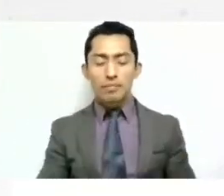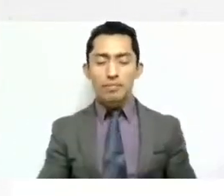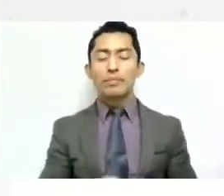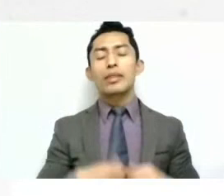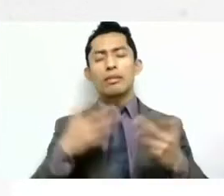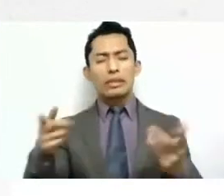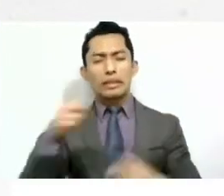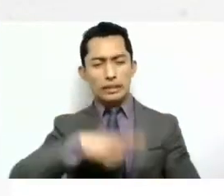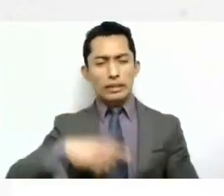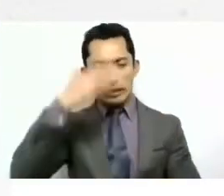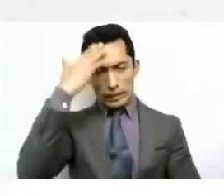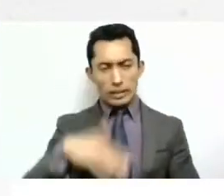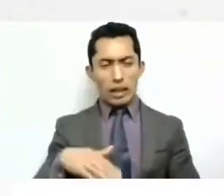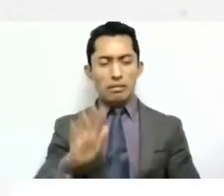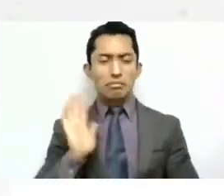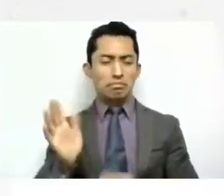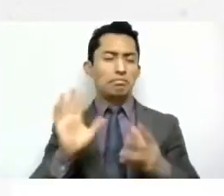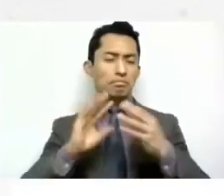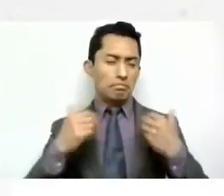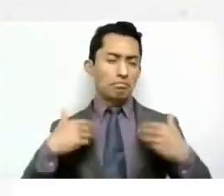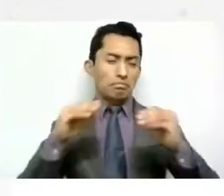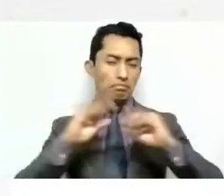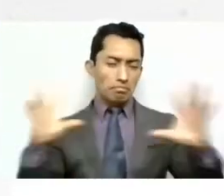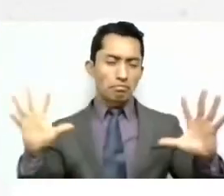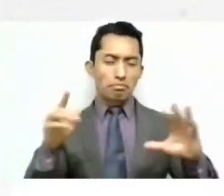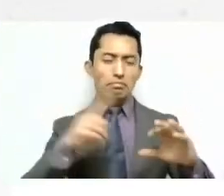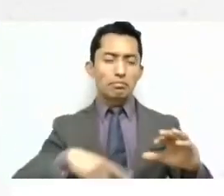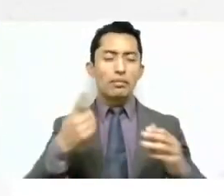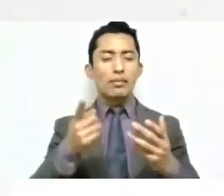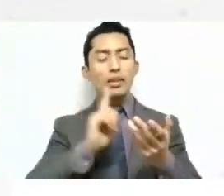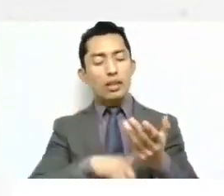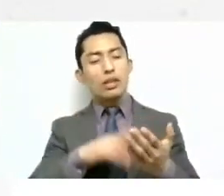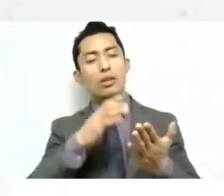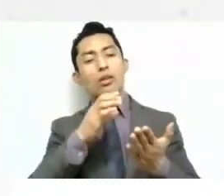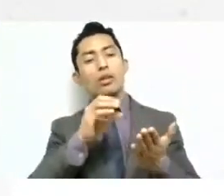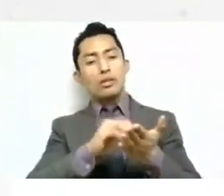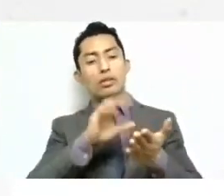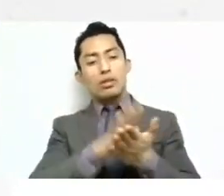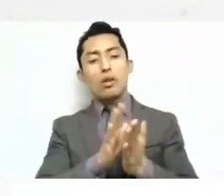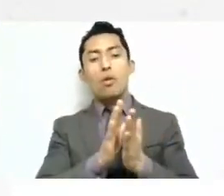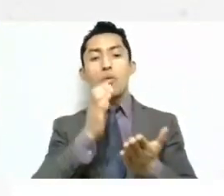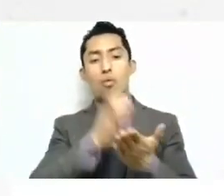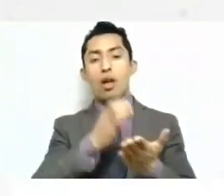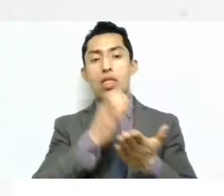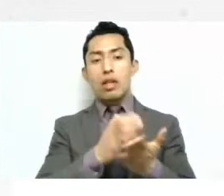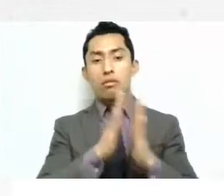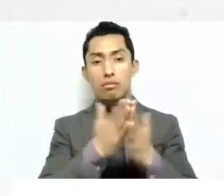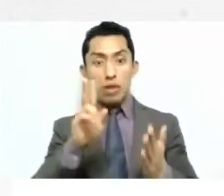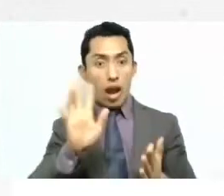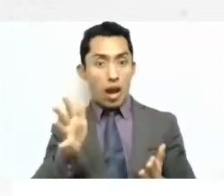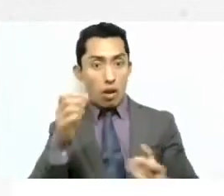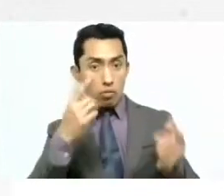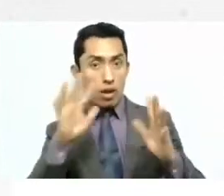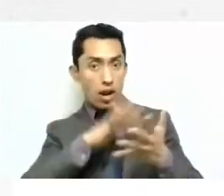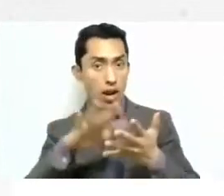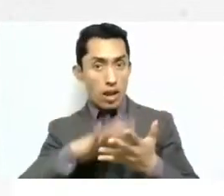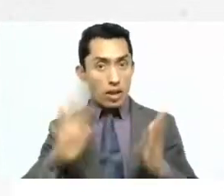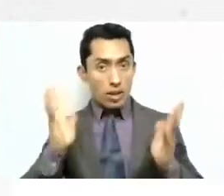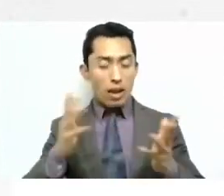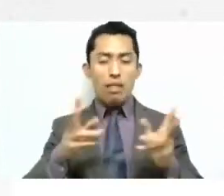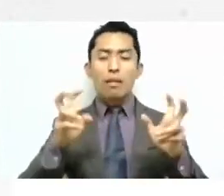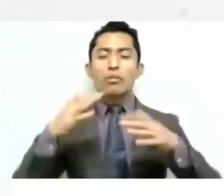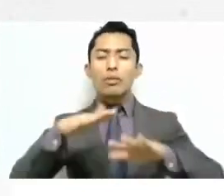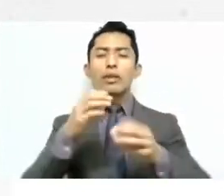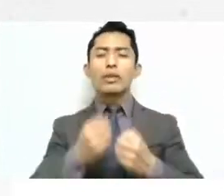y como queda muy claro, digamos, en el cuaderno, si han tenido la oportunidad de leerlo, en los temas de seguridad